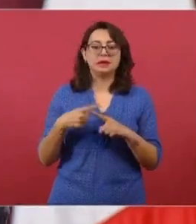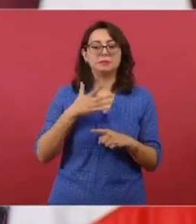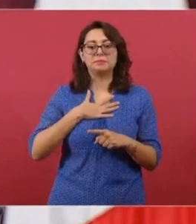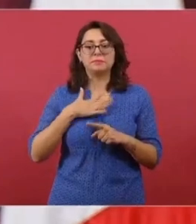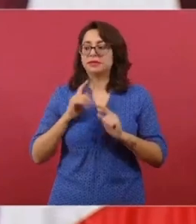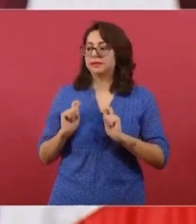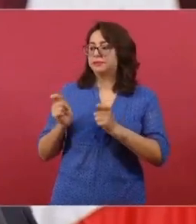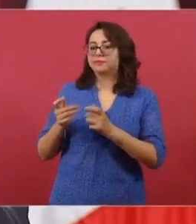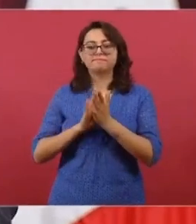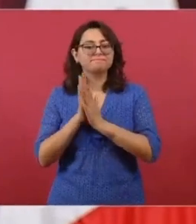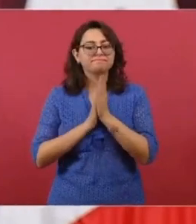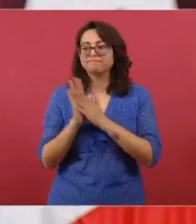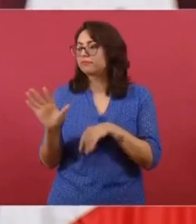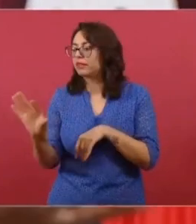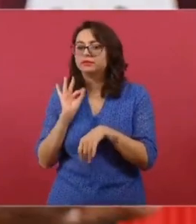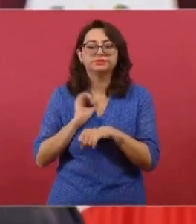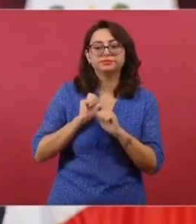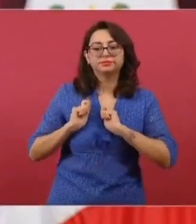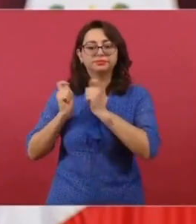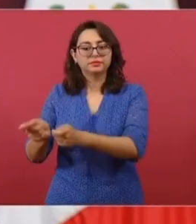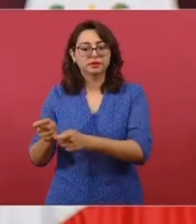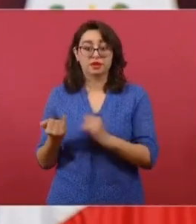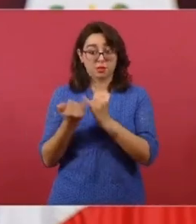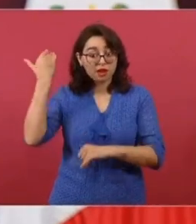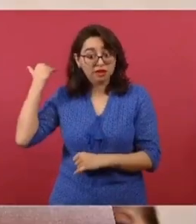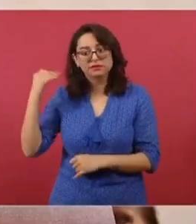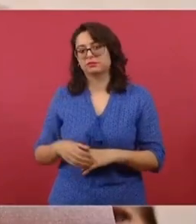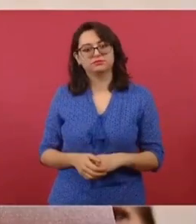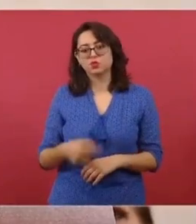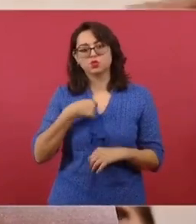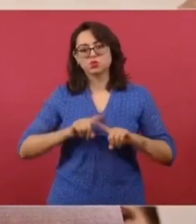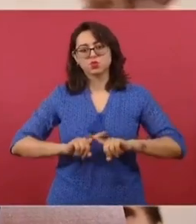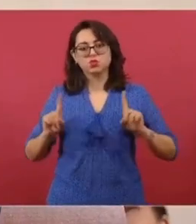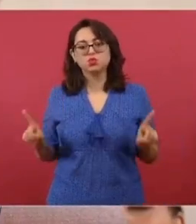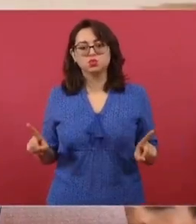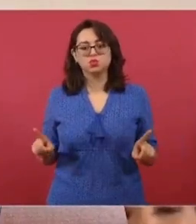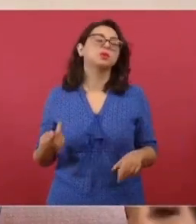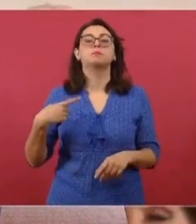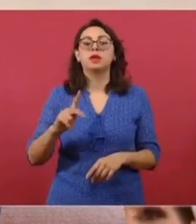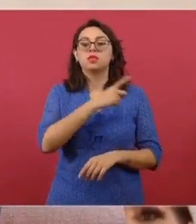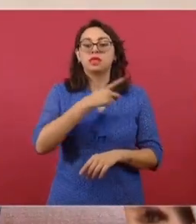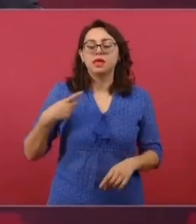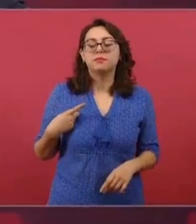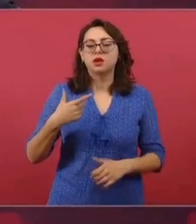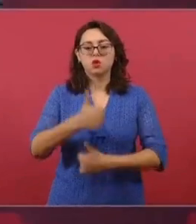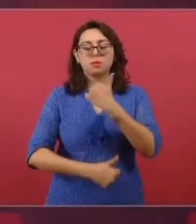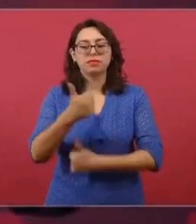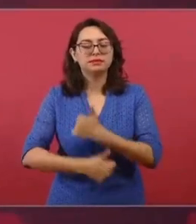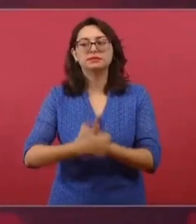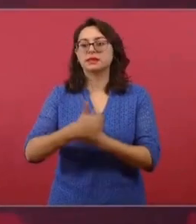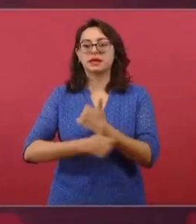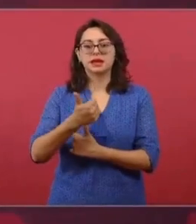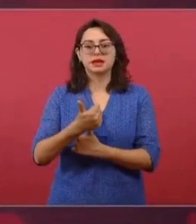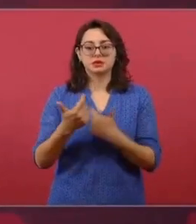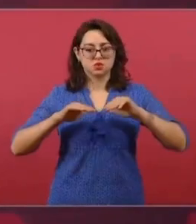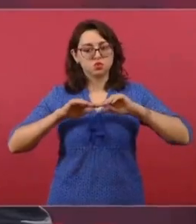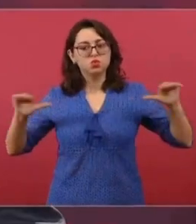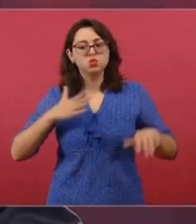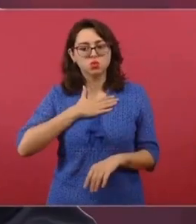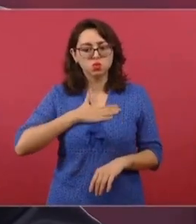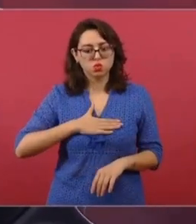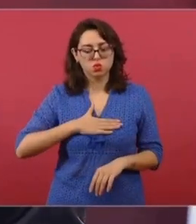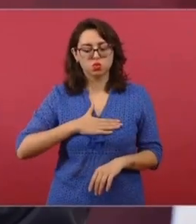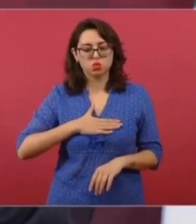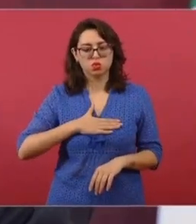como era antes, no somos iguales. Entonces, y tengo que buscar, pues que haya equidad,